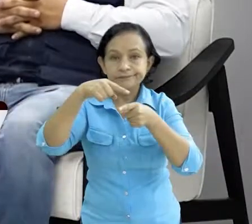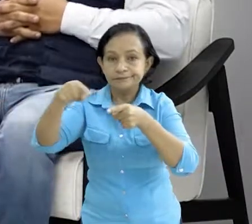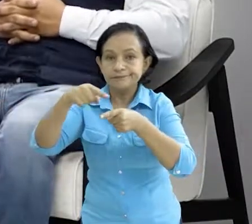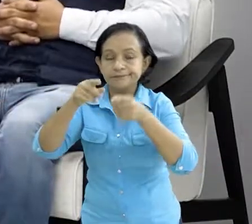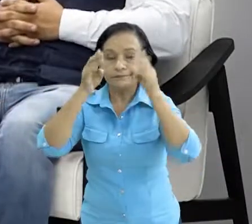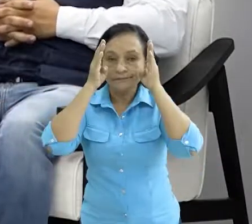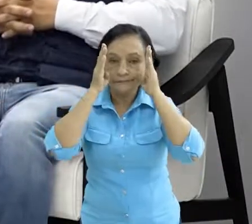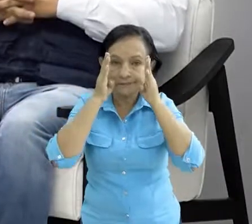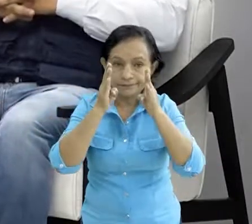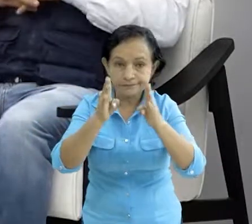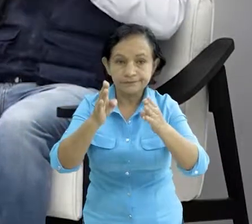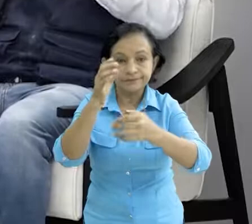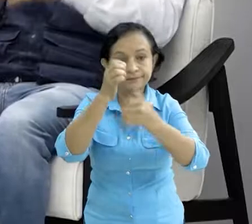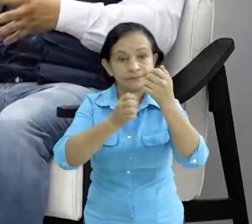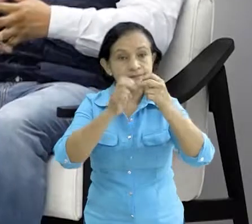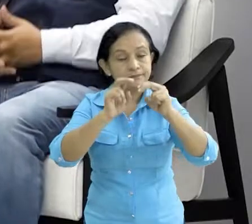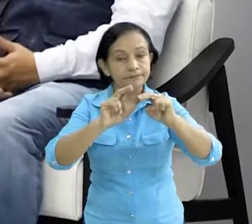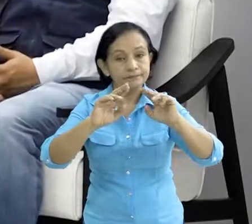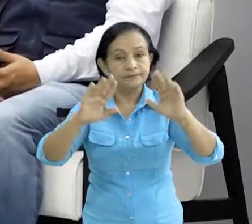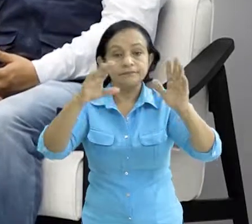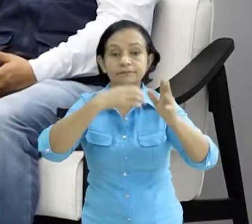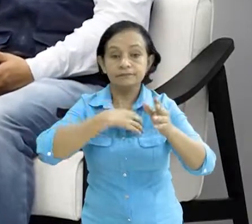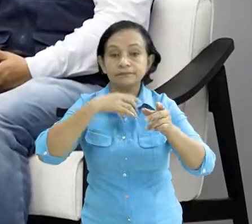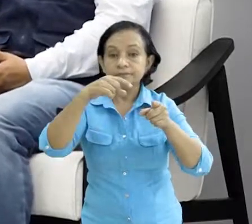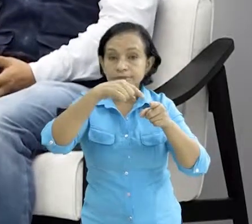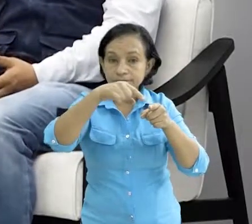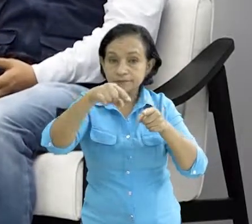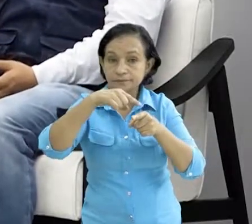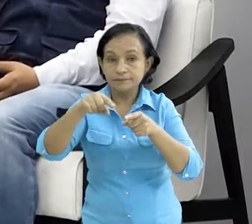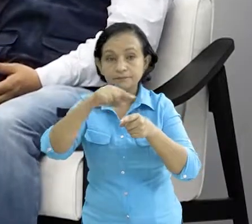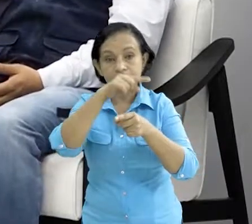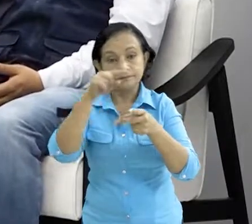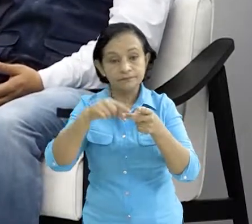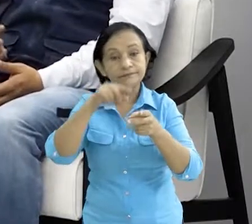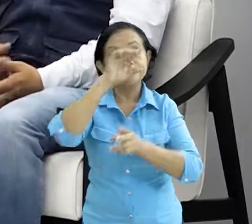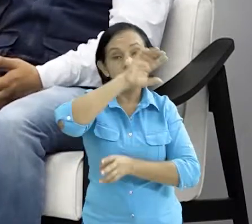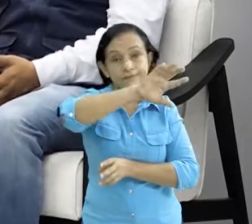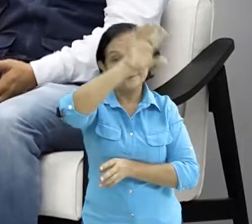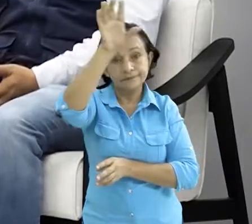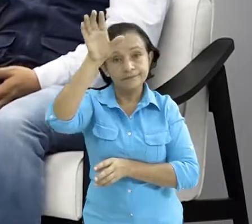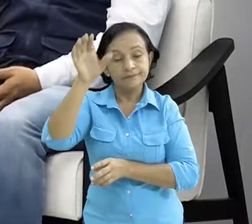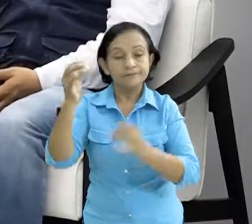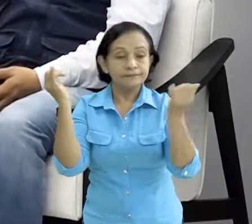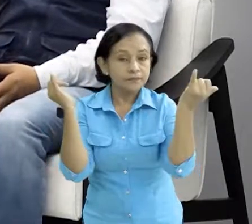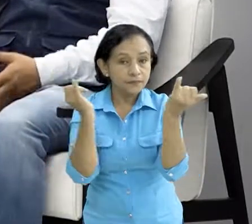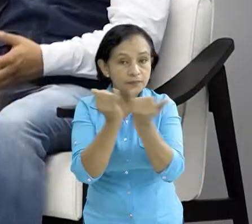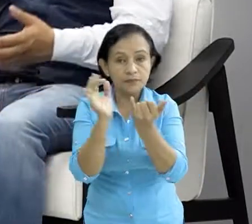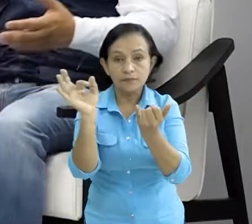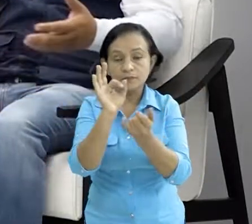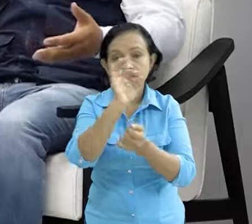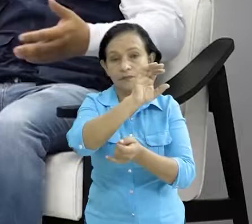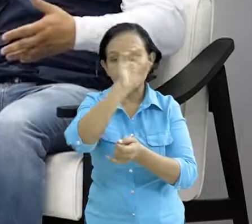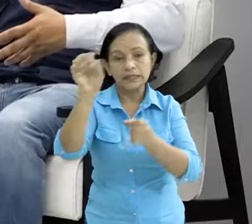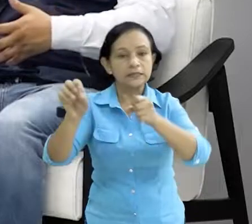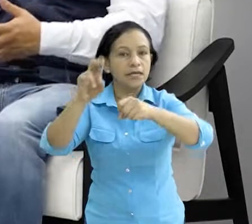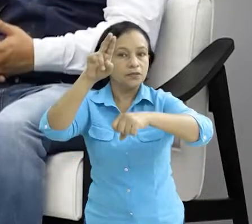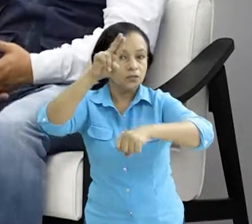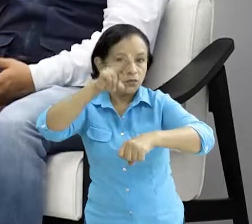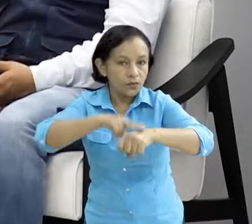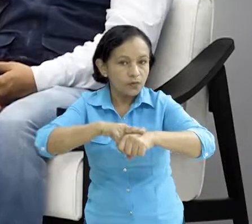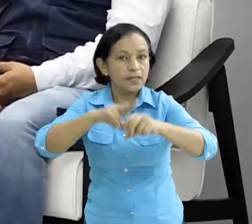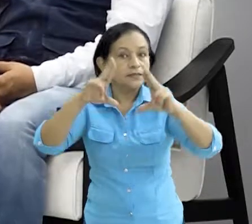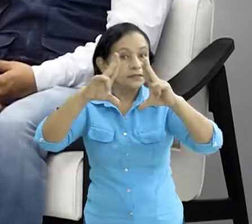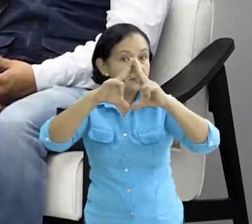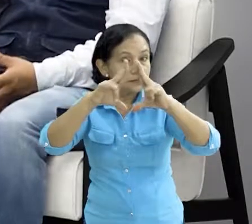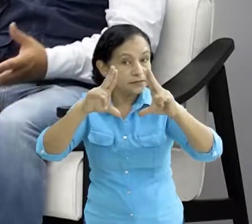están pendientes de todos aquellos fenómenos que pueden incidir en su municipio, si son departamentales, de igual manera, y si es el nacional, pues que tiene